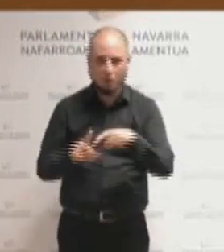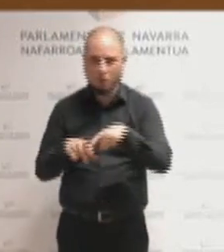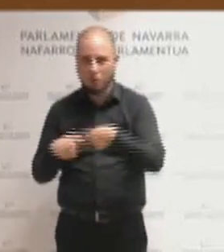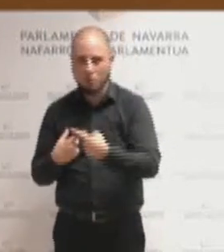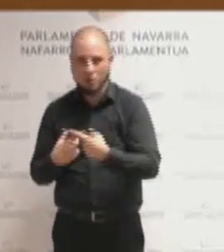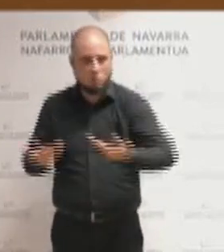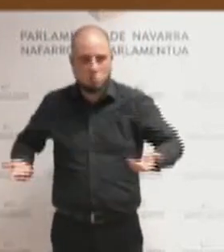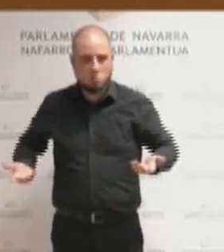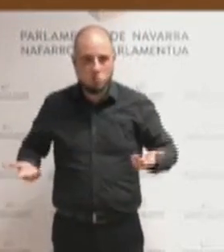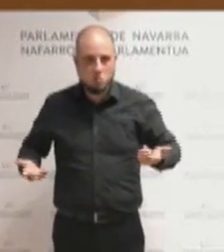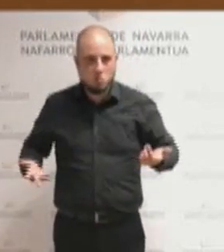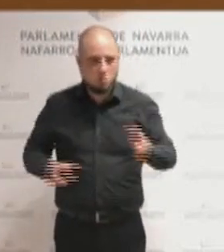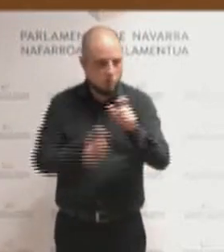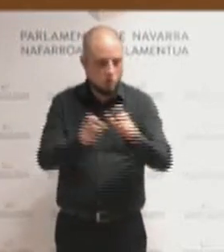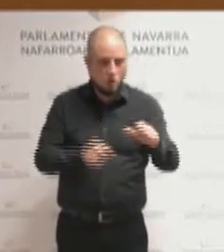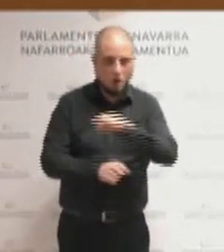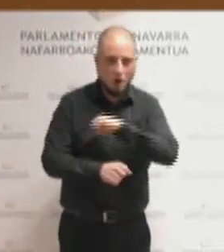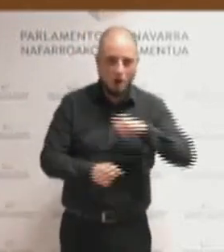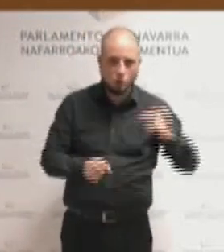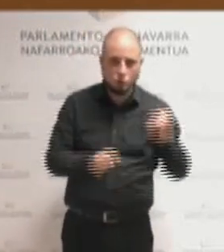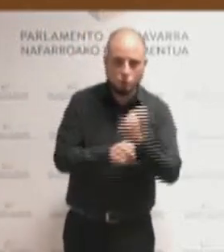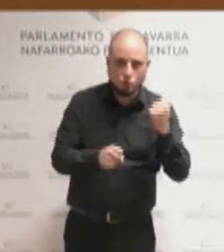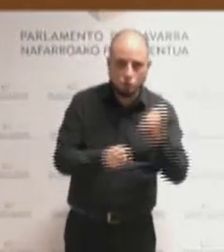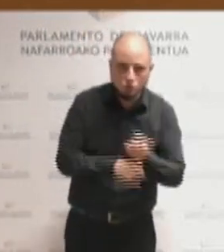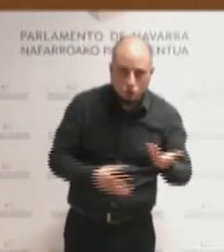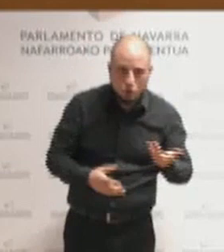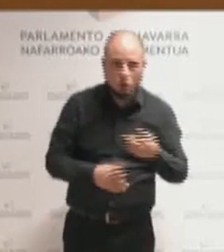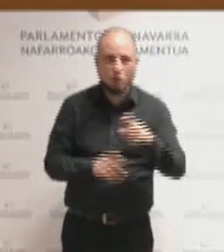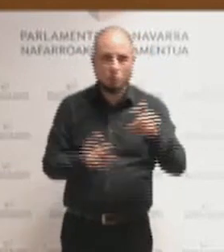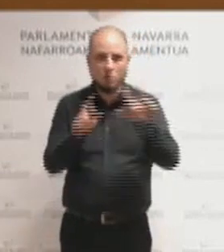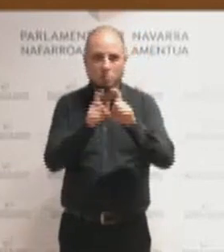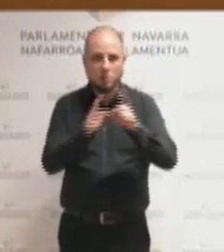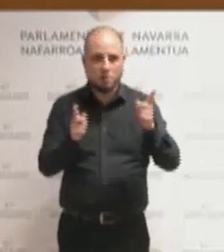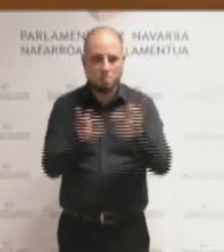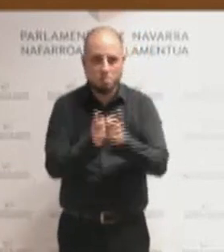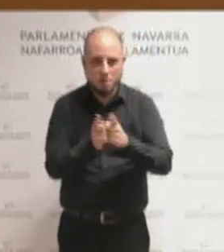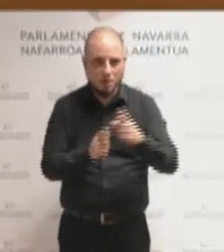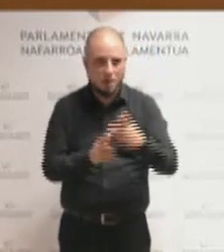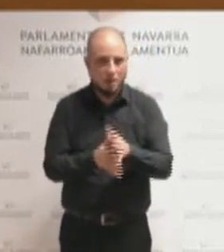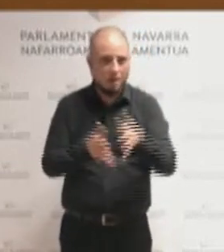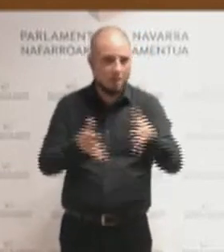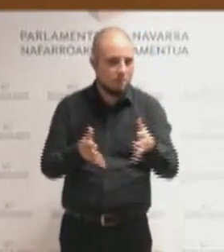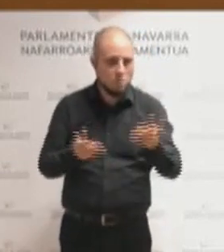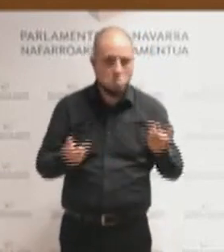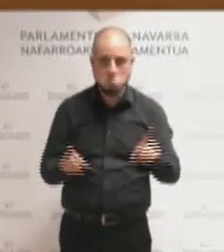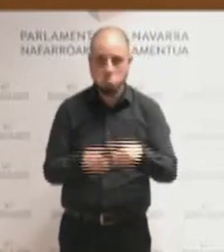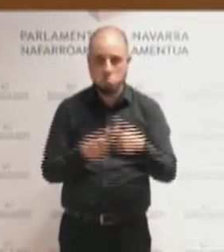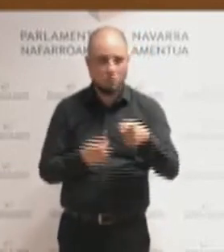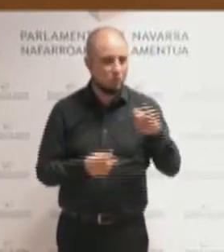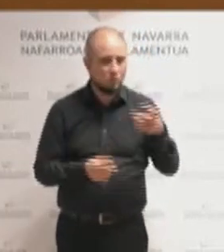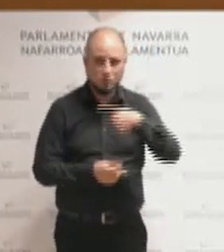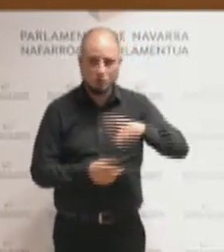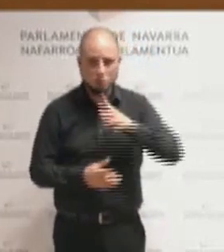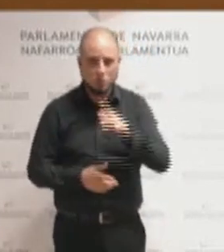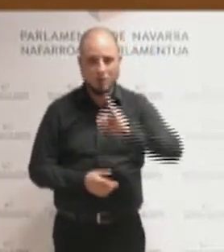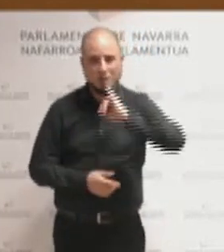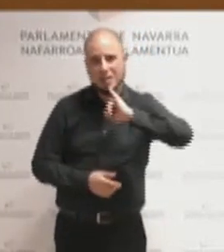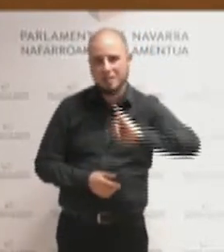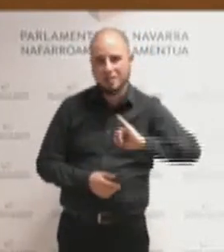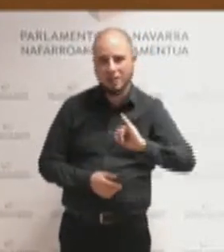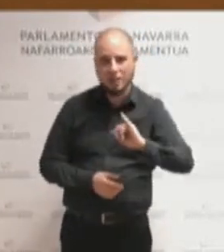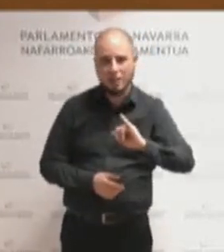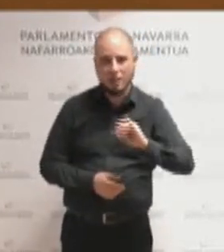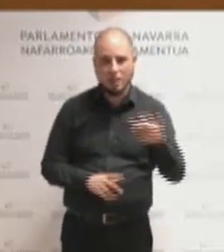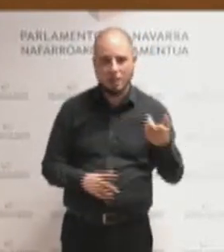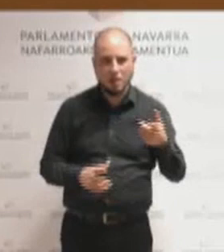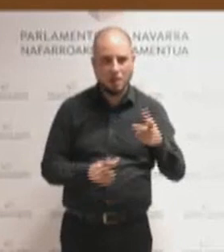también para autónomos, autónomas, pymes y empresas, porque entre el incremento del precio de la electricidad y el